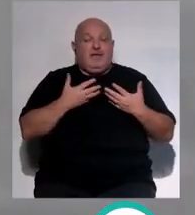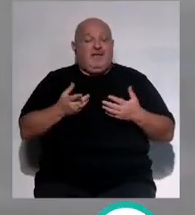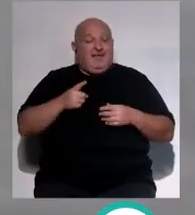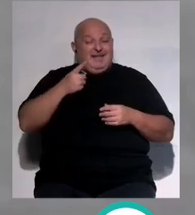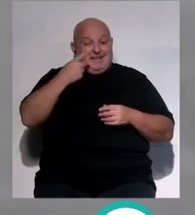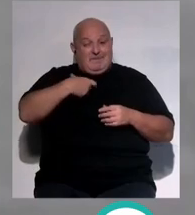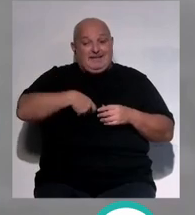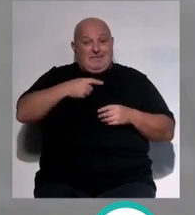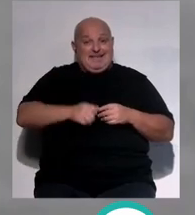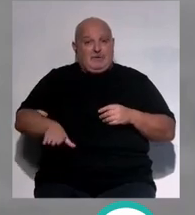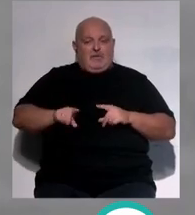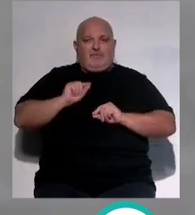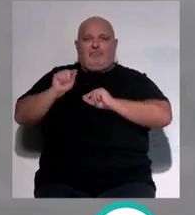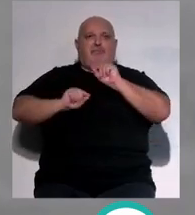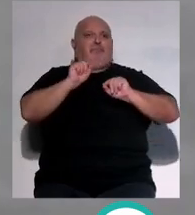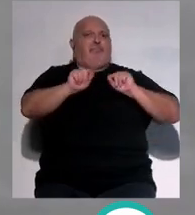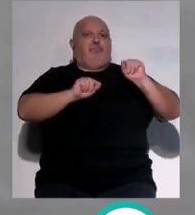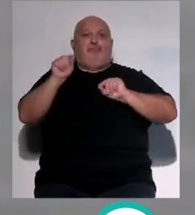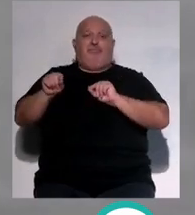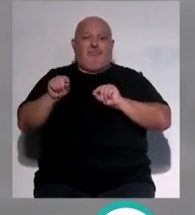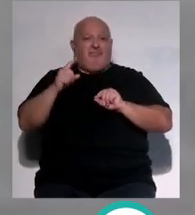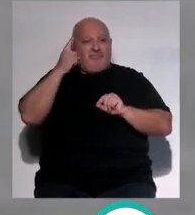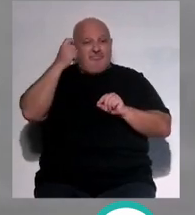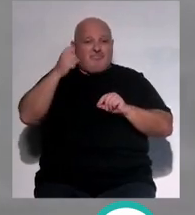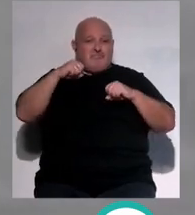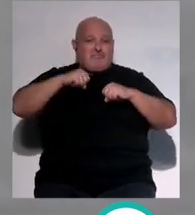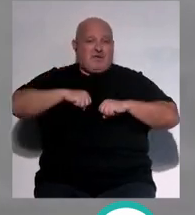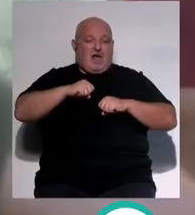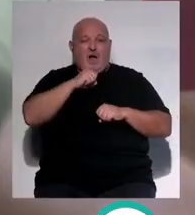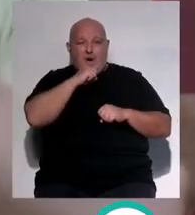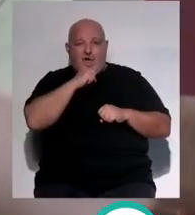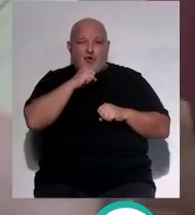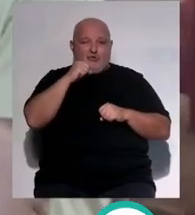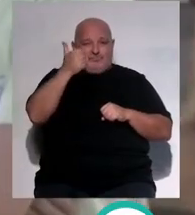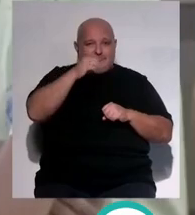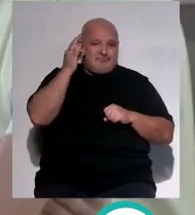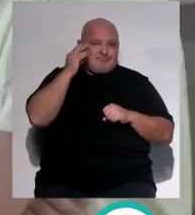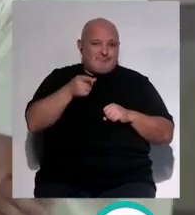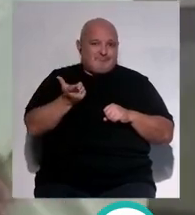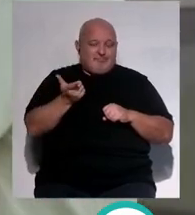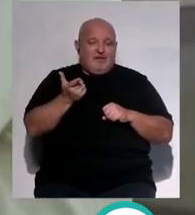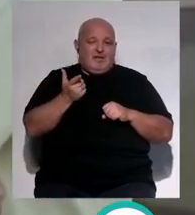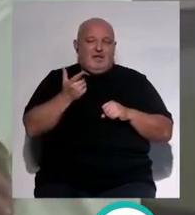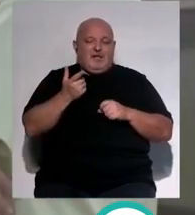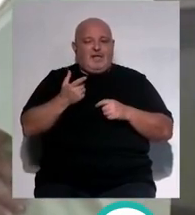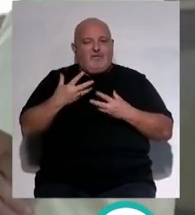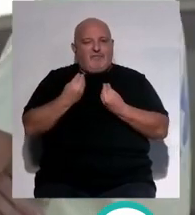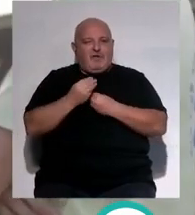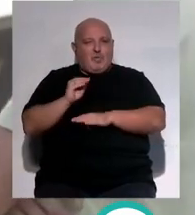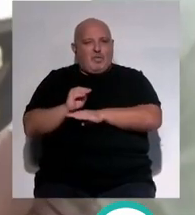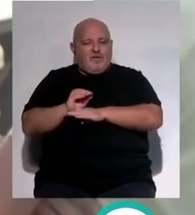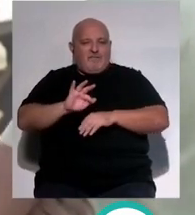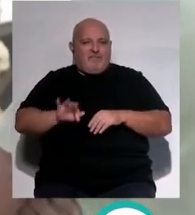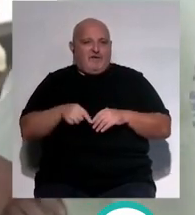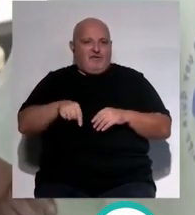principales transmisores es decir, hay que acordarse de esas personas mayores de esos abuelos, de esas abuelas que son muy generosos y que cuidan de